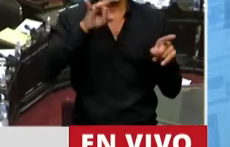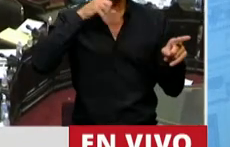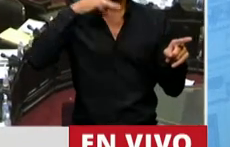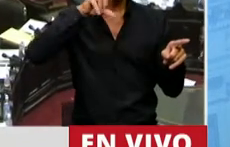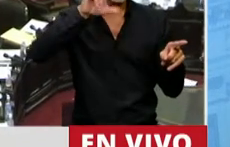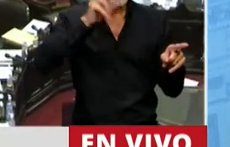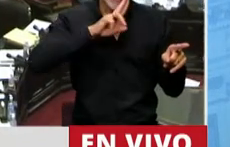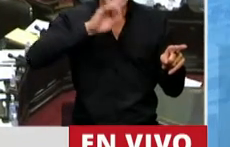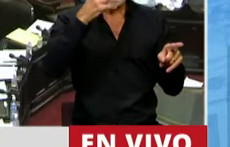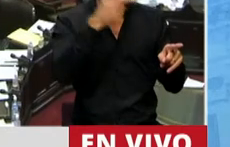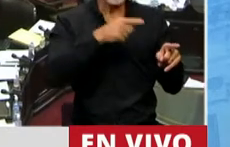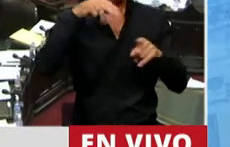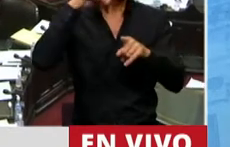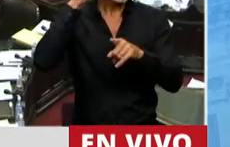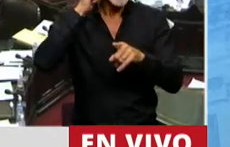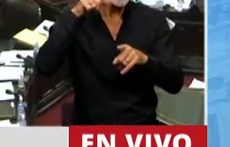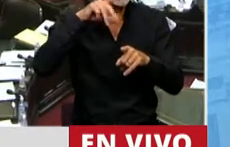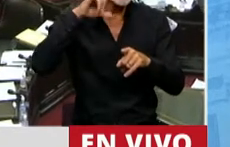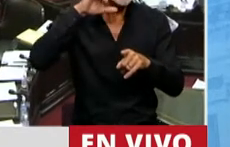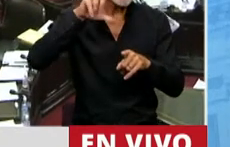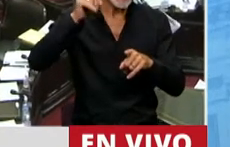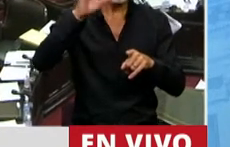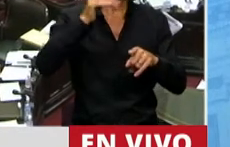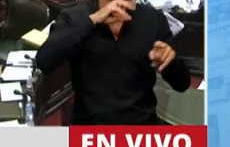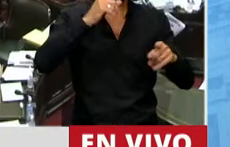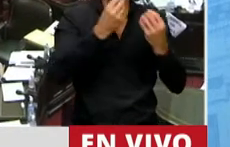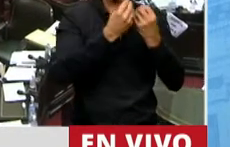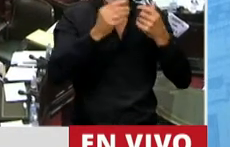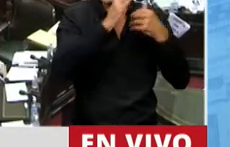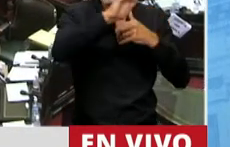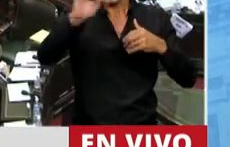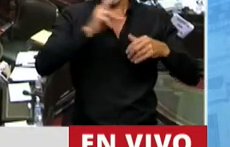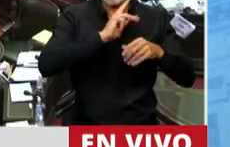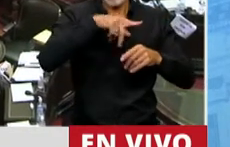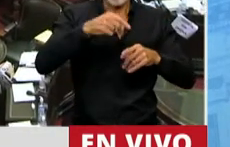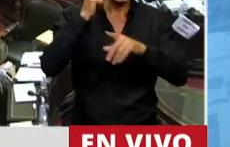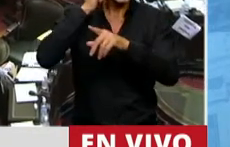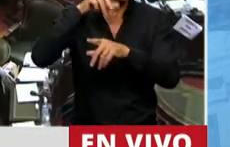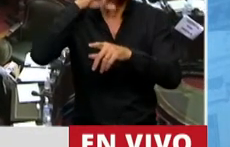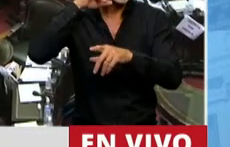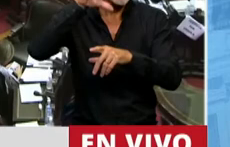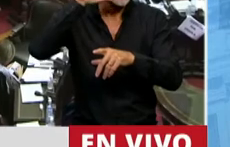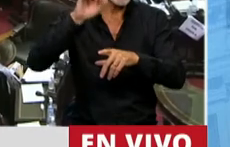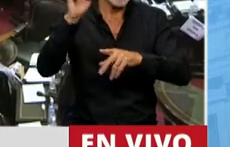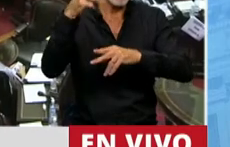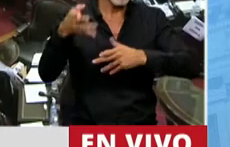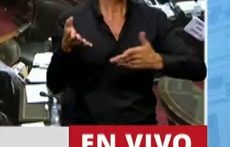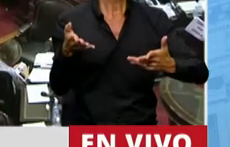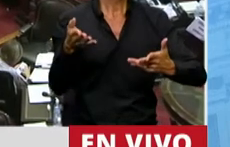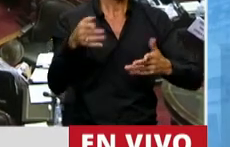Úrsula, Micaela, y tantas Úrsulas y tantas Micaelas. Es desde ahí que vamos a hacer ciencia,